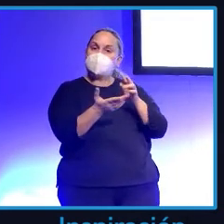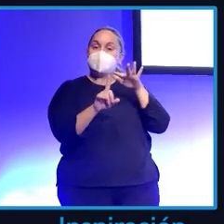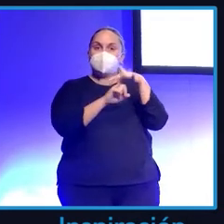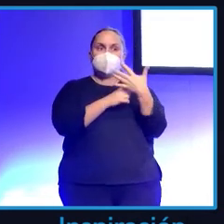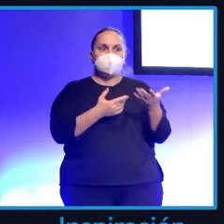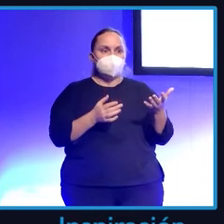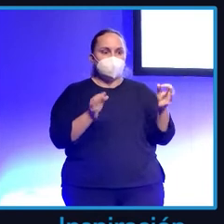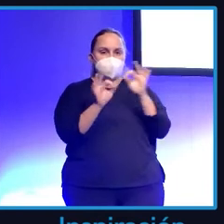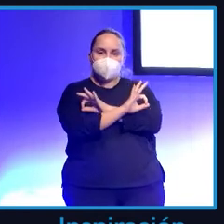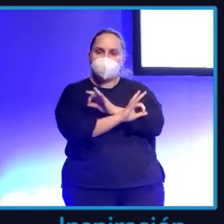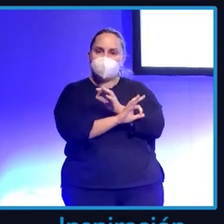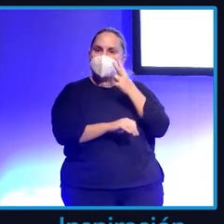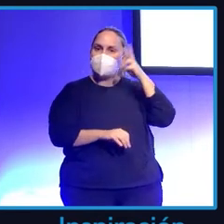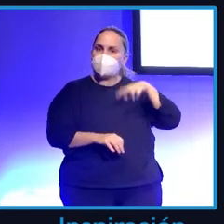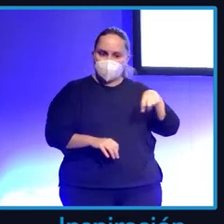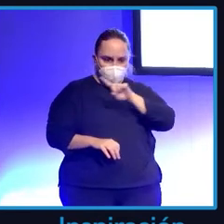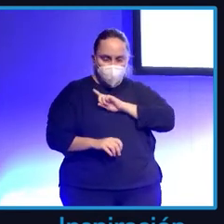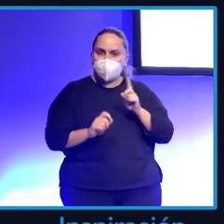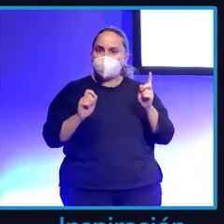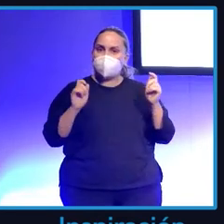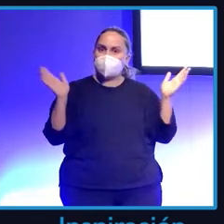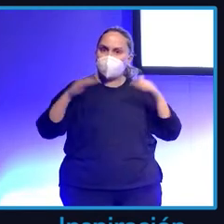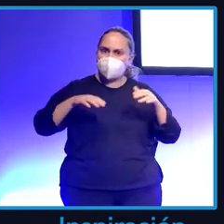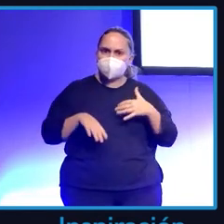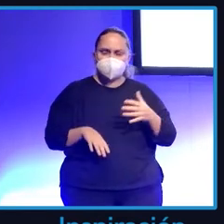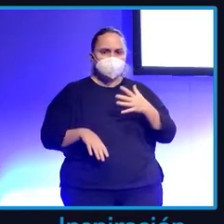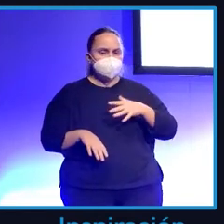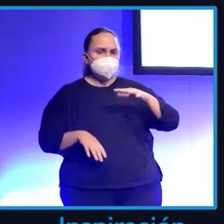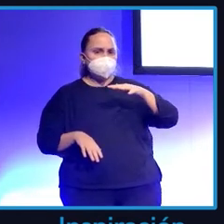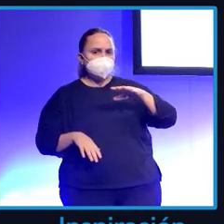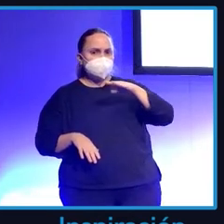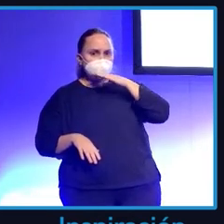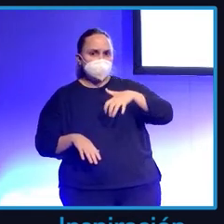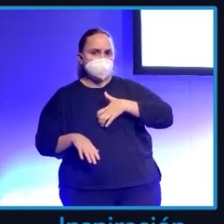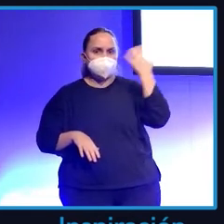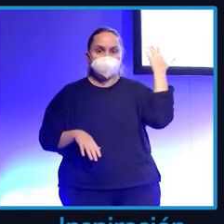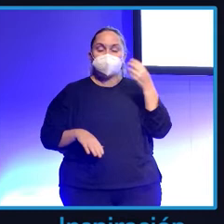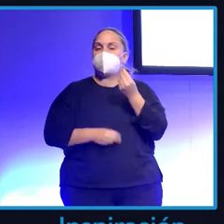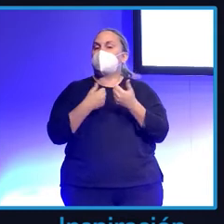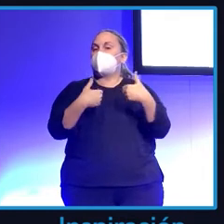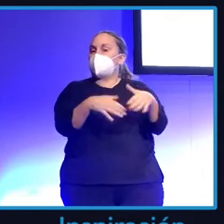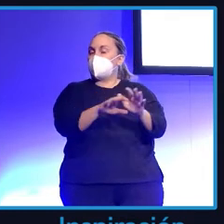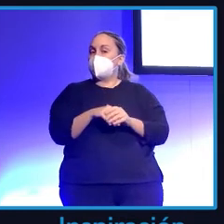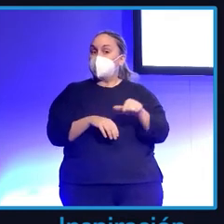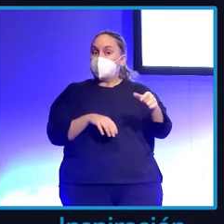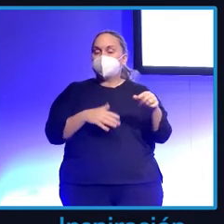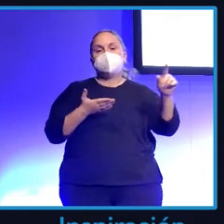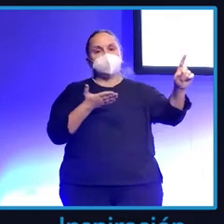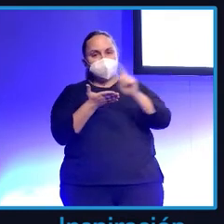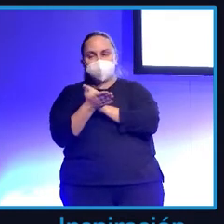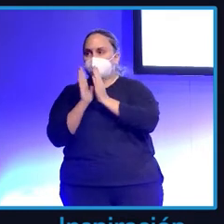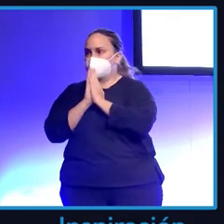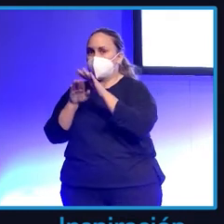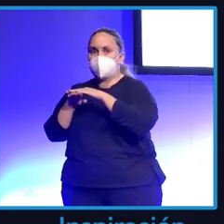se equivocan, no te dan crédito y te cabreas, lo que hicimos fue no hacer nada y él nos escribió a nosotras pidiendo perdón, diciendo que